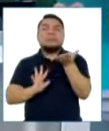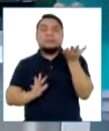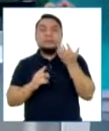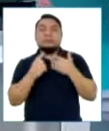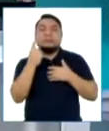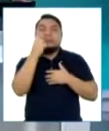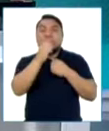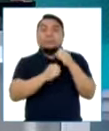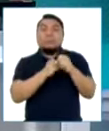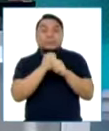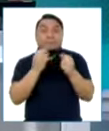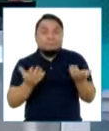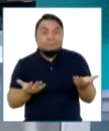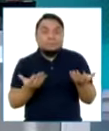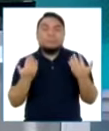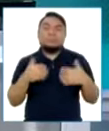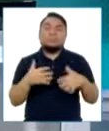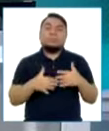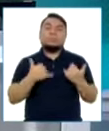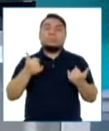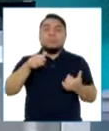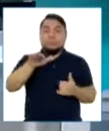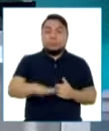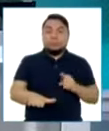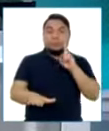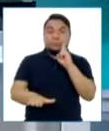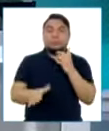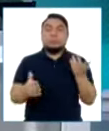de la